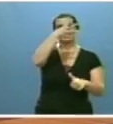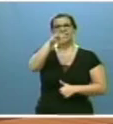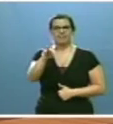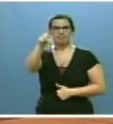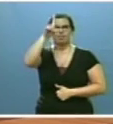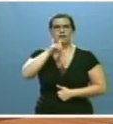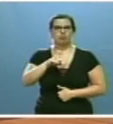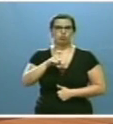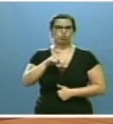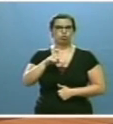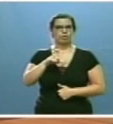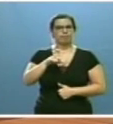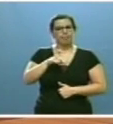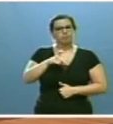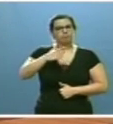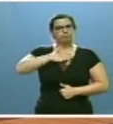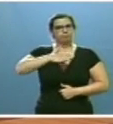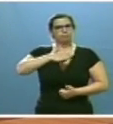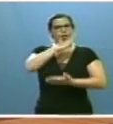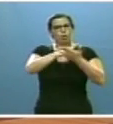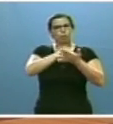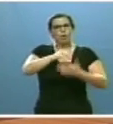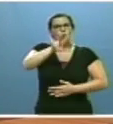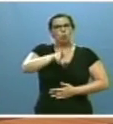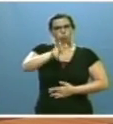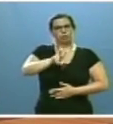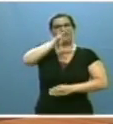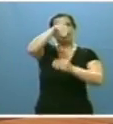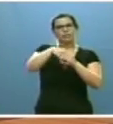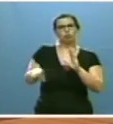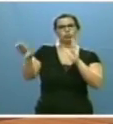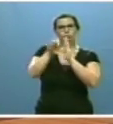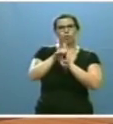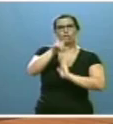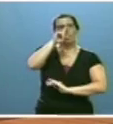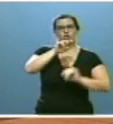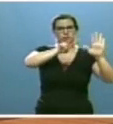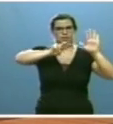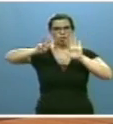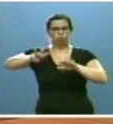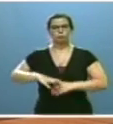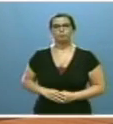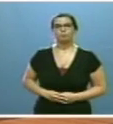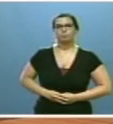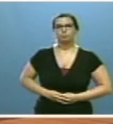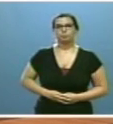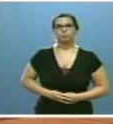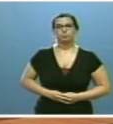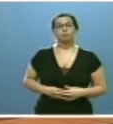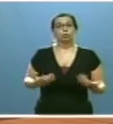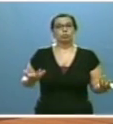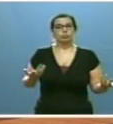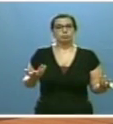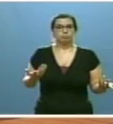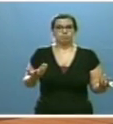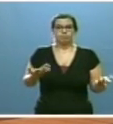ejercicio de ese autonomismo útil en el marco de la Constitución de 1978. Y por ello tiene